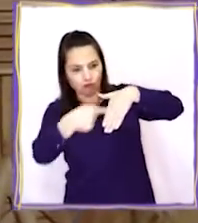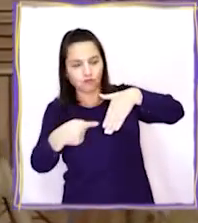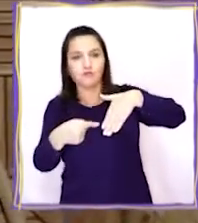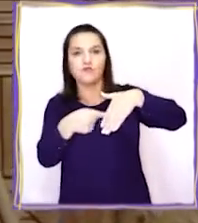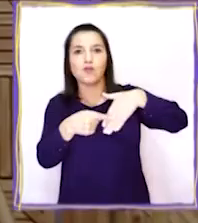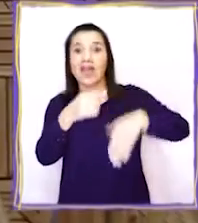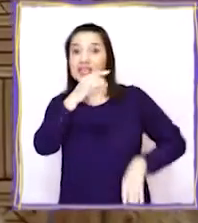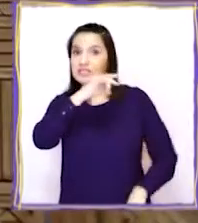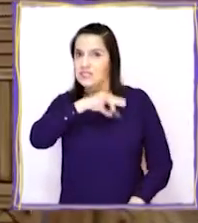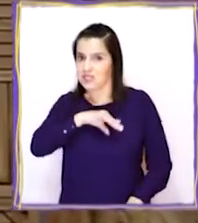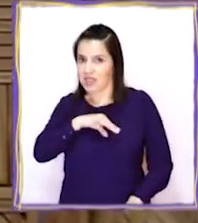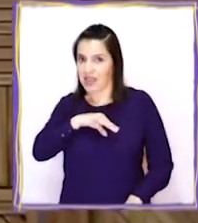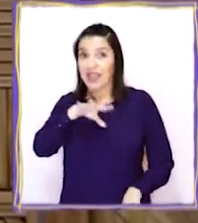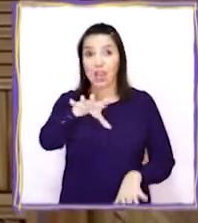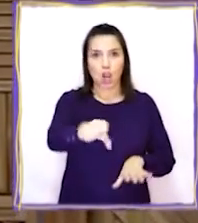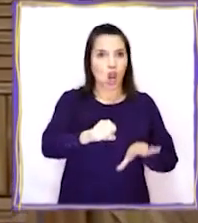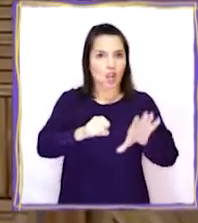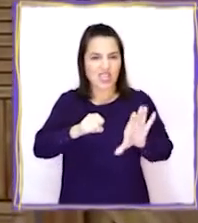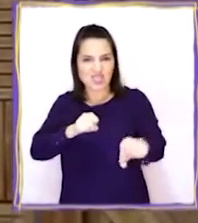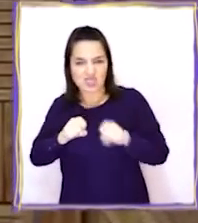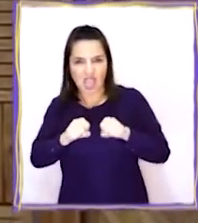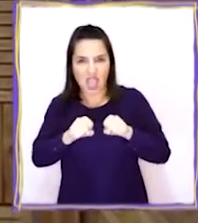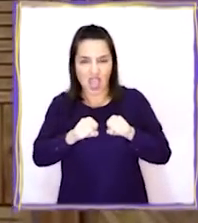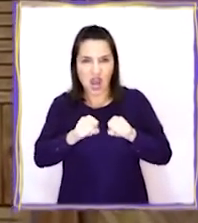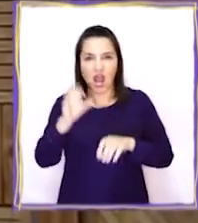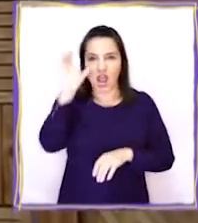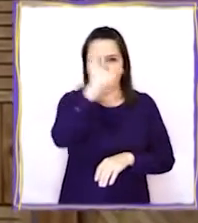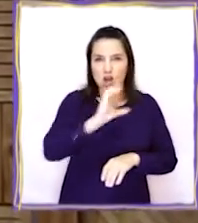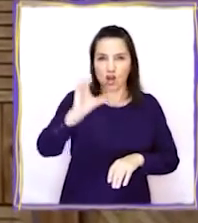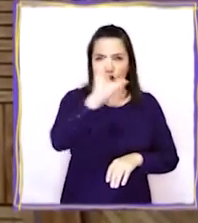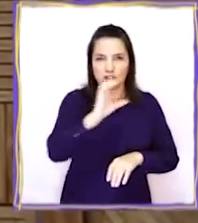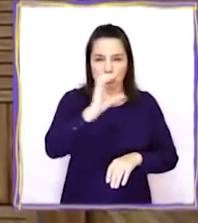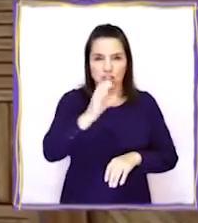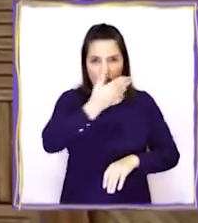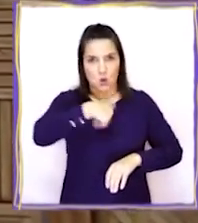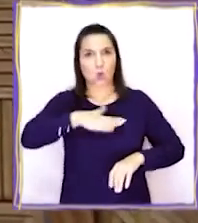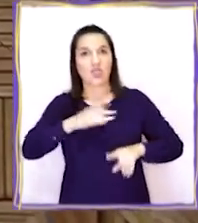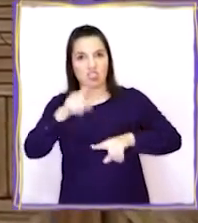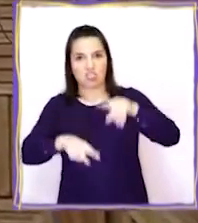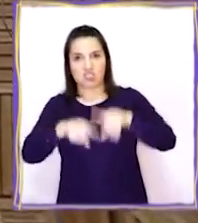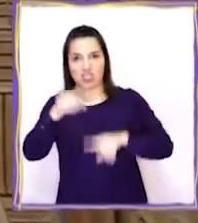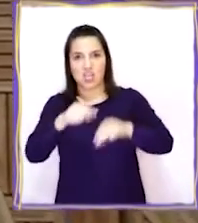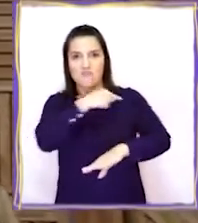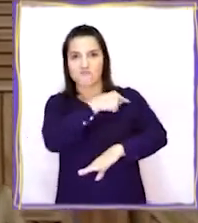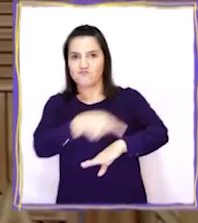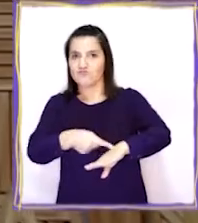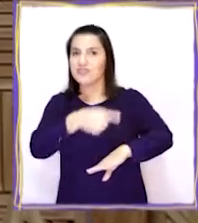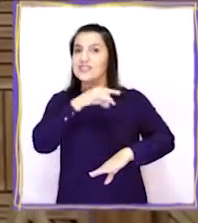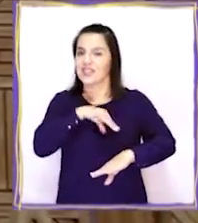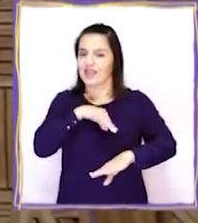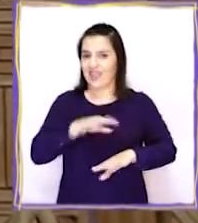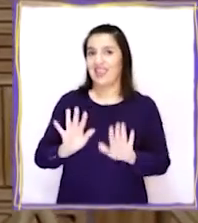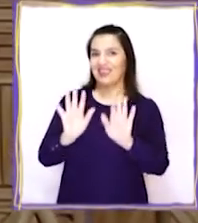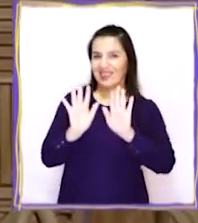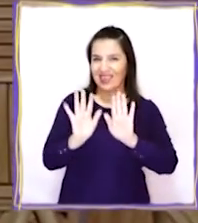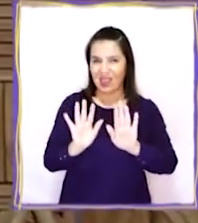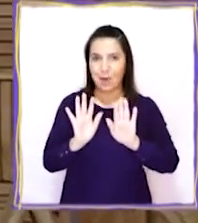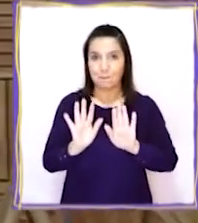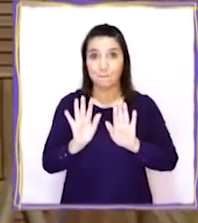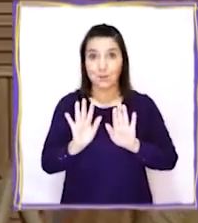pasando a conquistar y explorar parte de nuestro territorio. Y esperen,